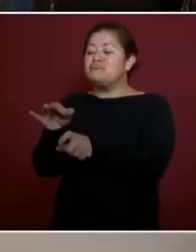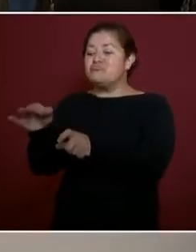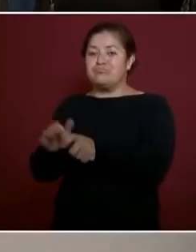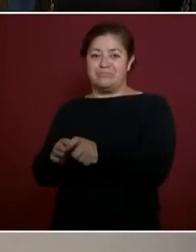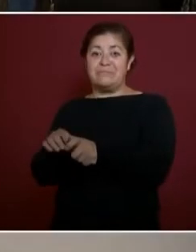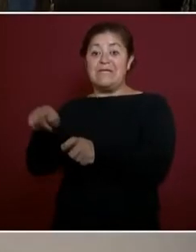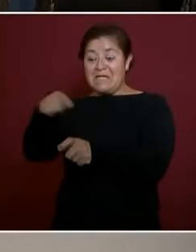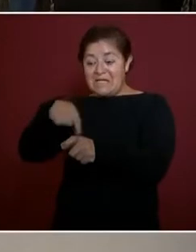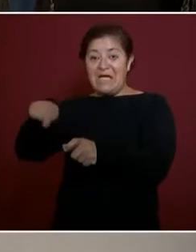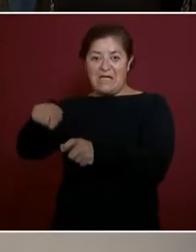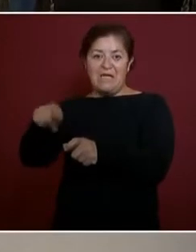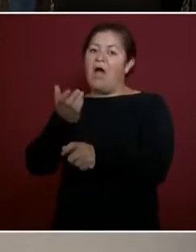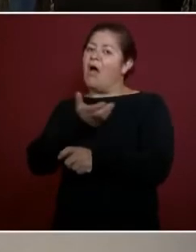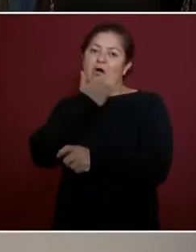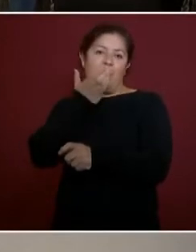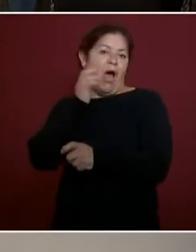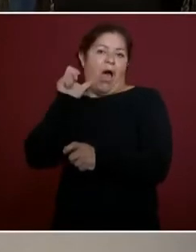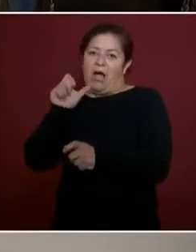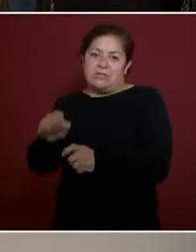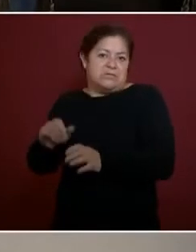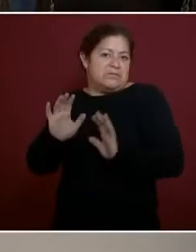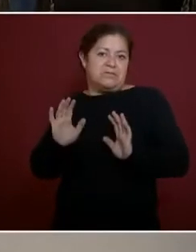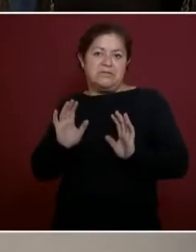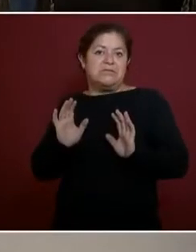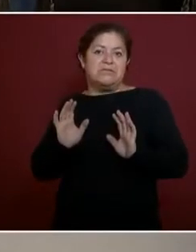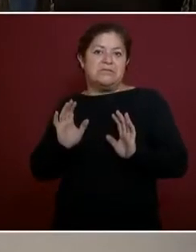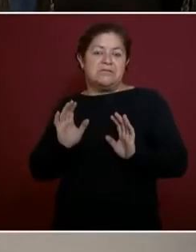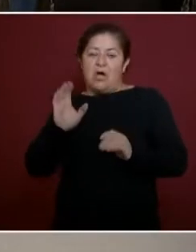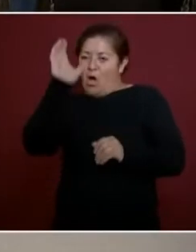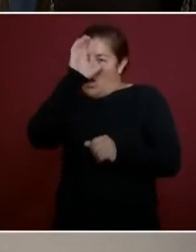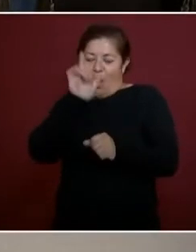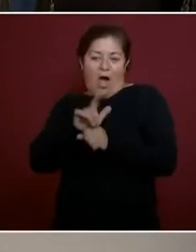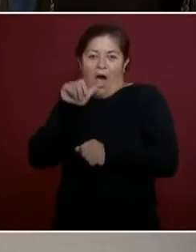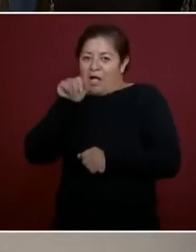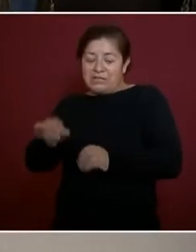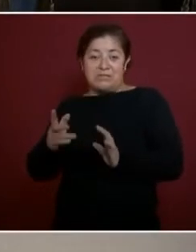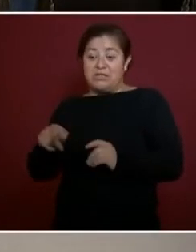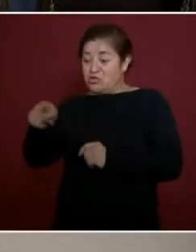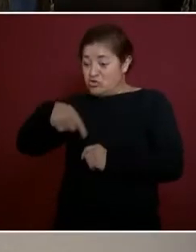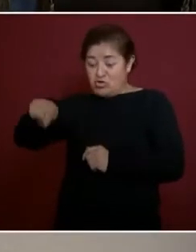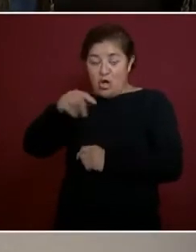tradiciones, hay ayuda mutua.